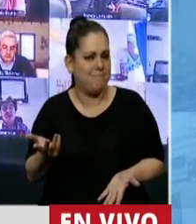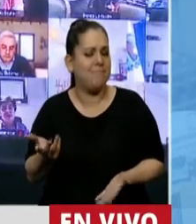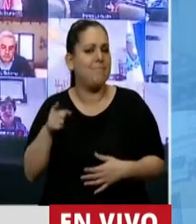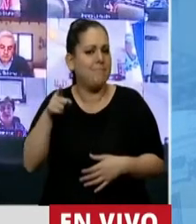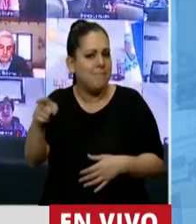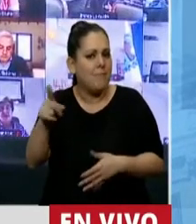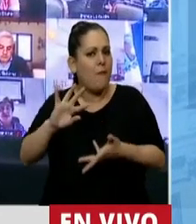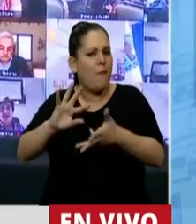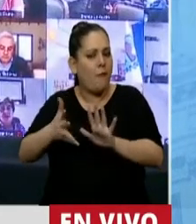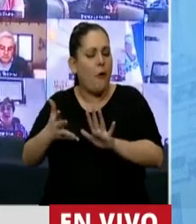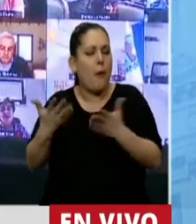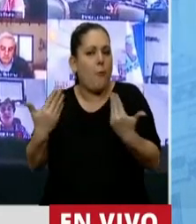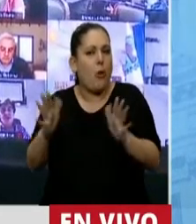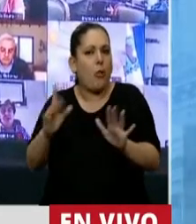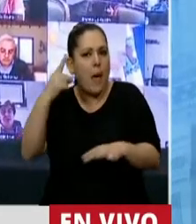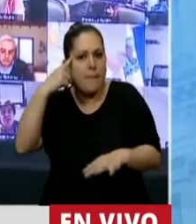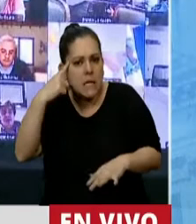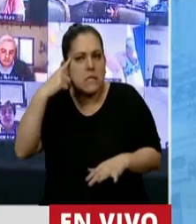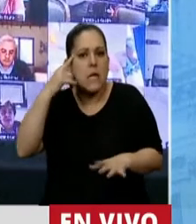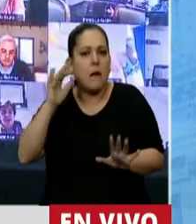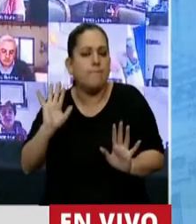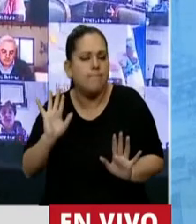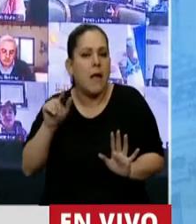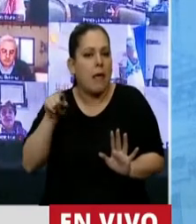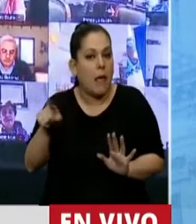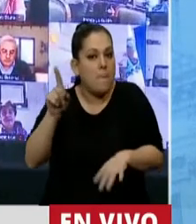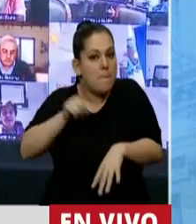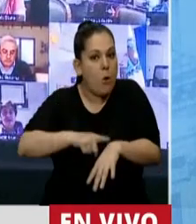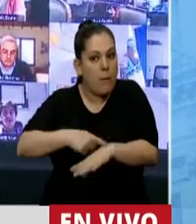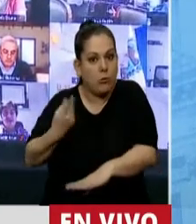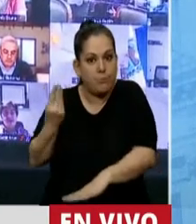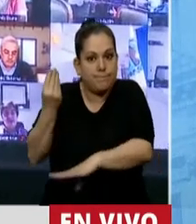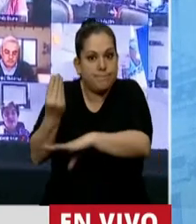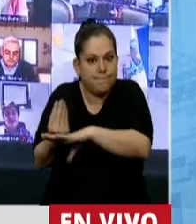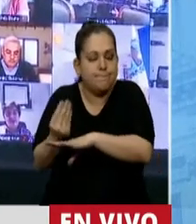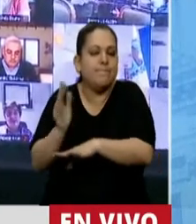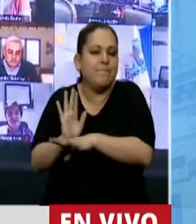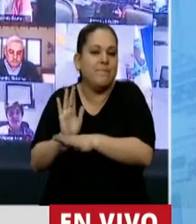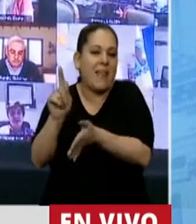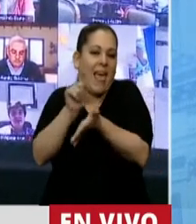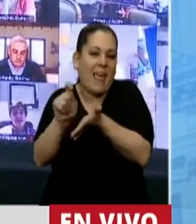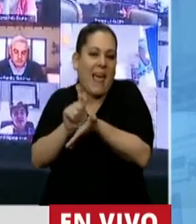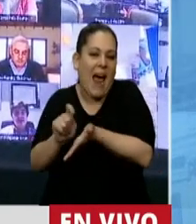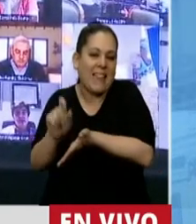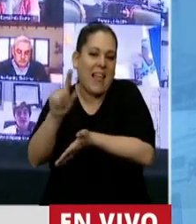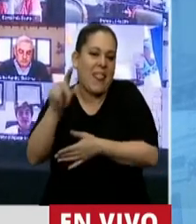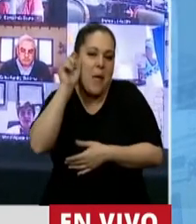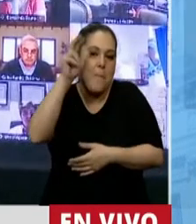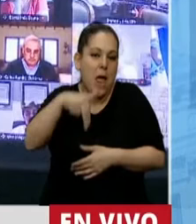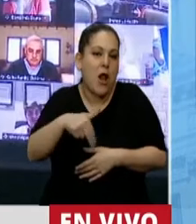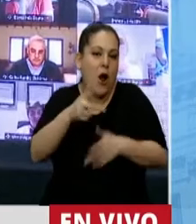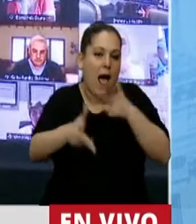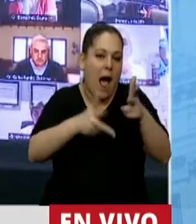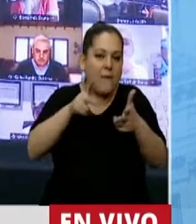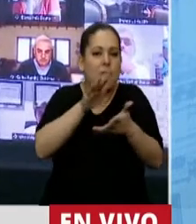la manera en la cual se empezó a pensar, desde aquella famosa carta de Juan Domingo Perón hablando